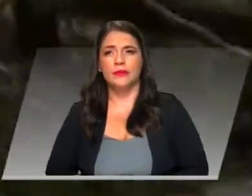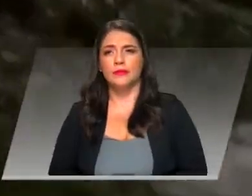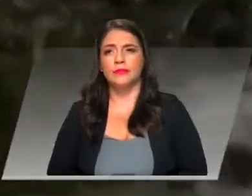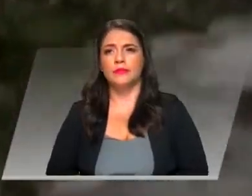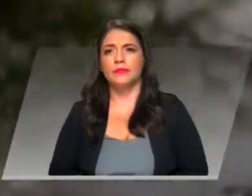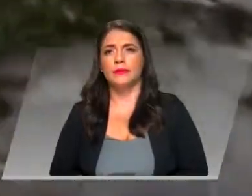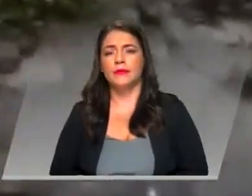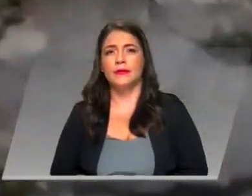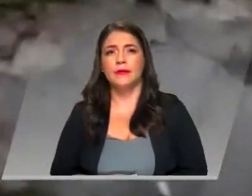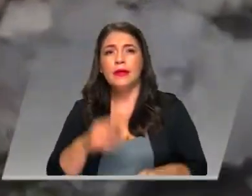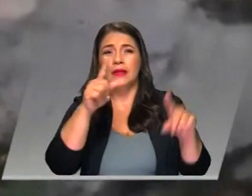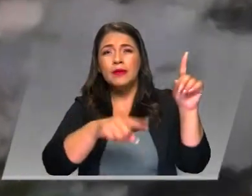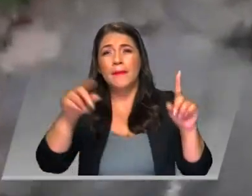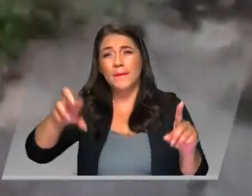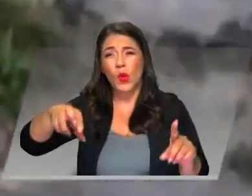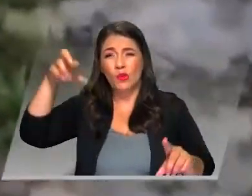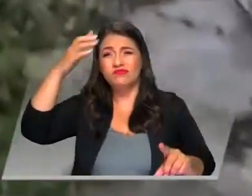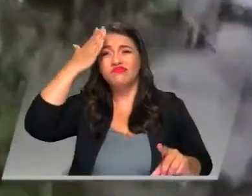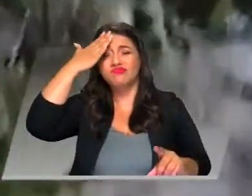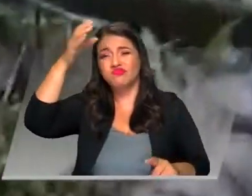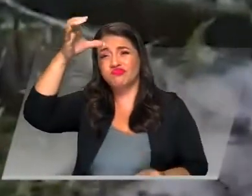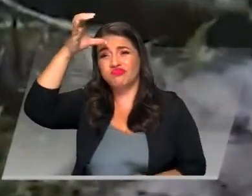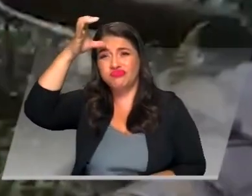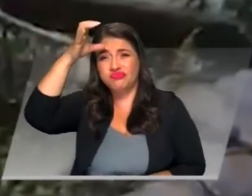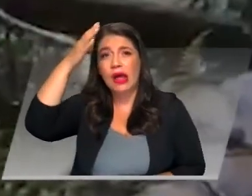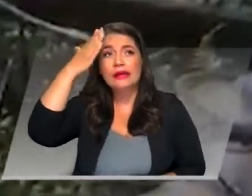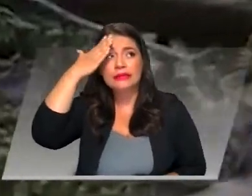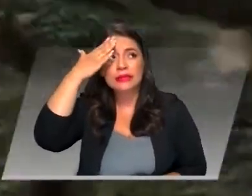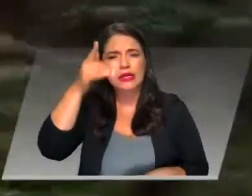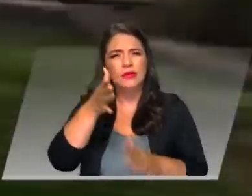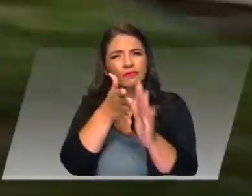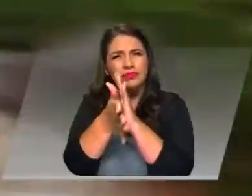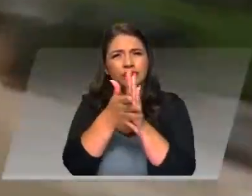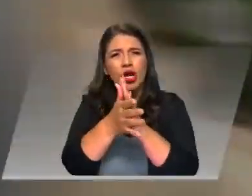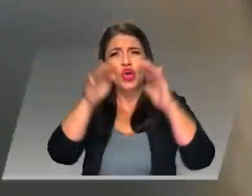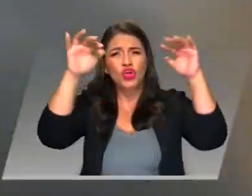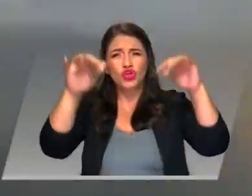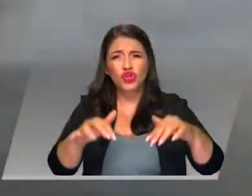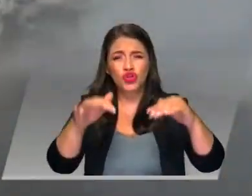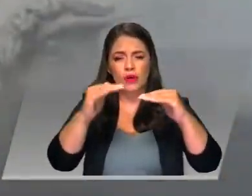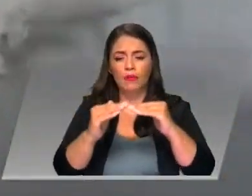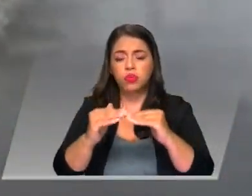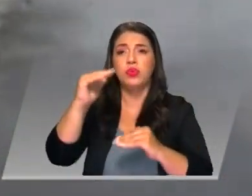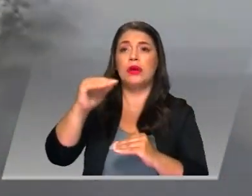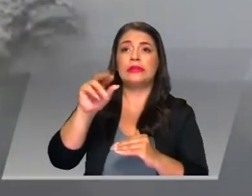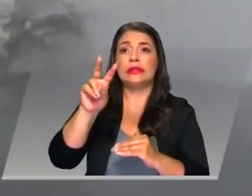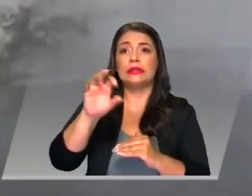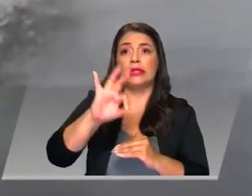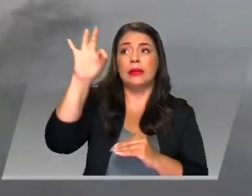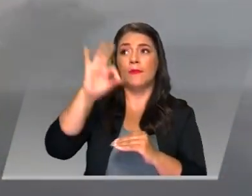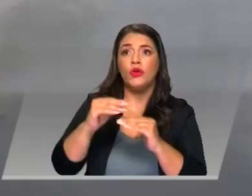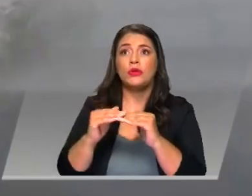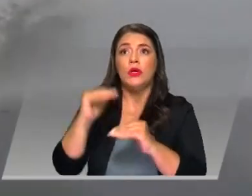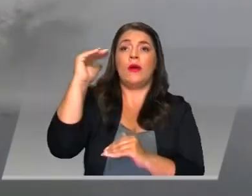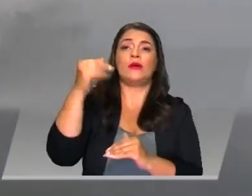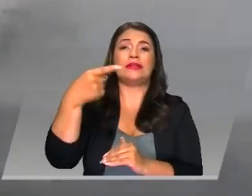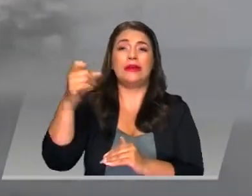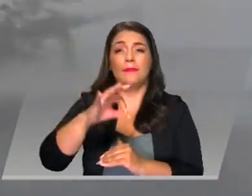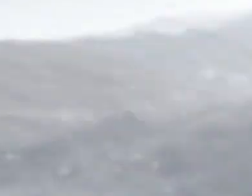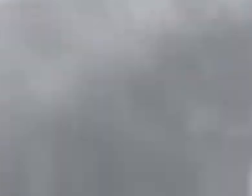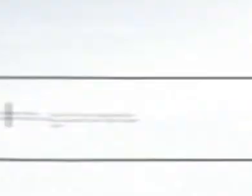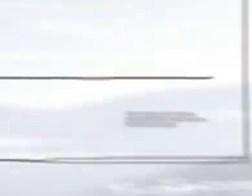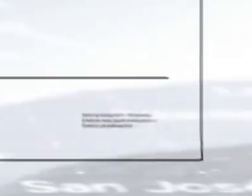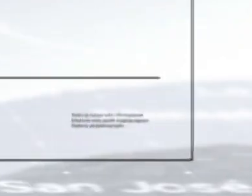Los expertos aseguran que los niveles de lluvia ascenderán entre un 70 y 100 por ciento en esta primera